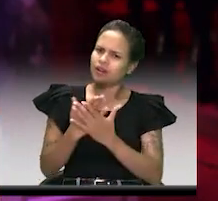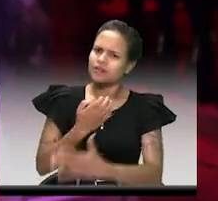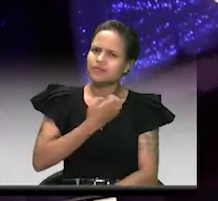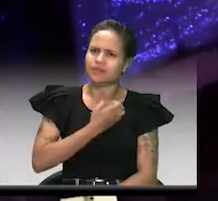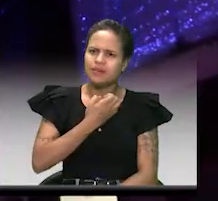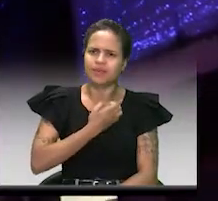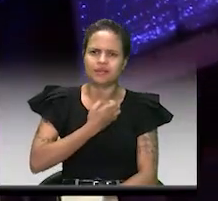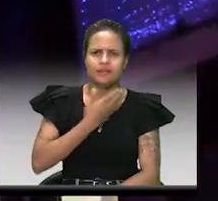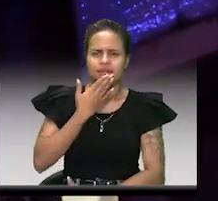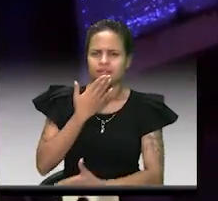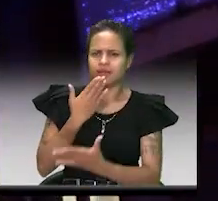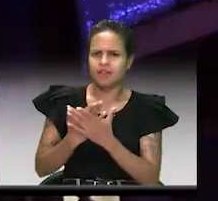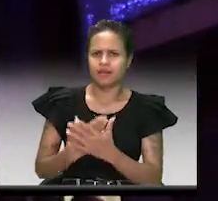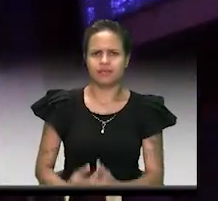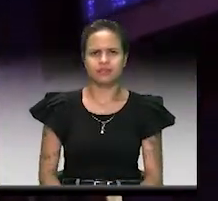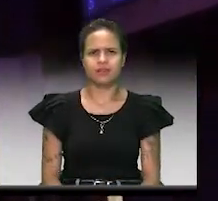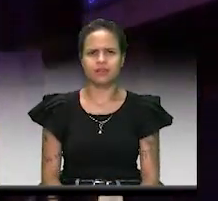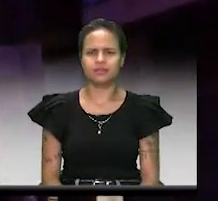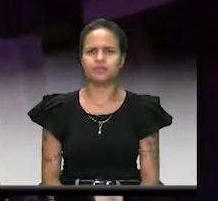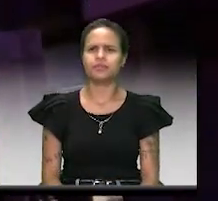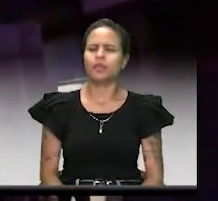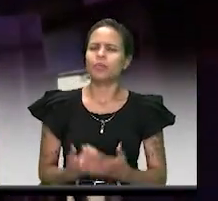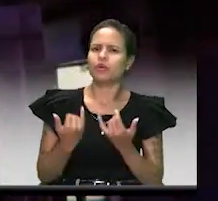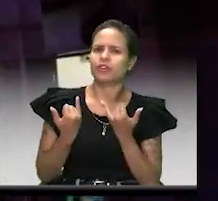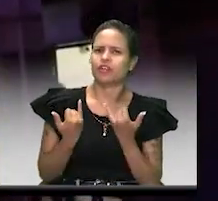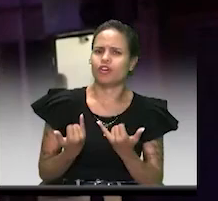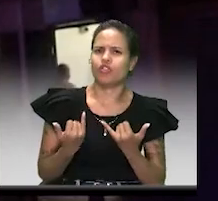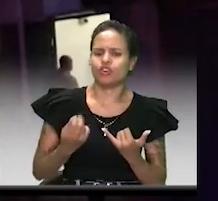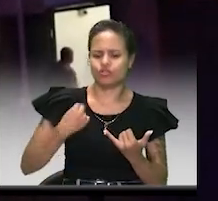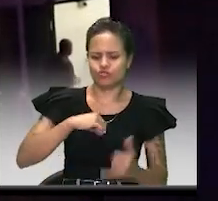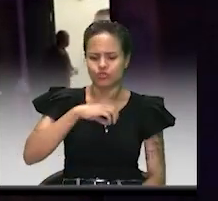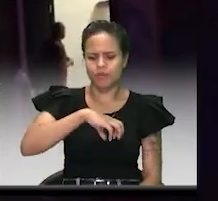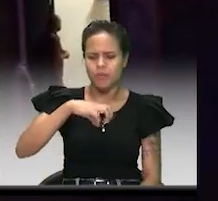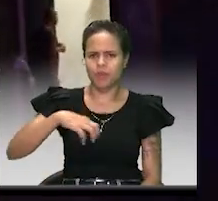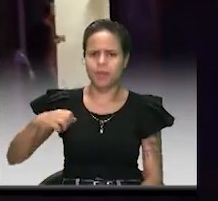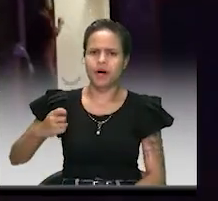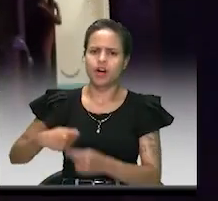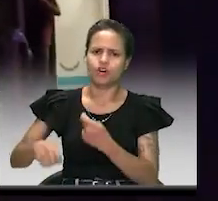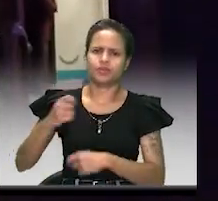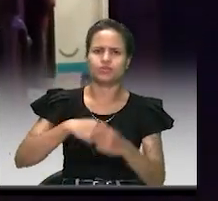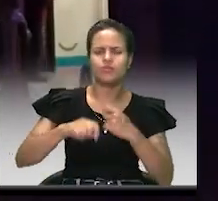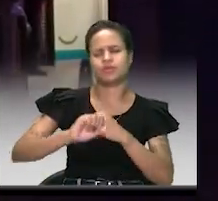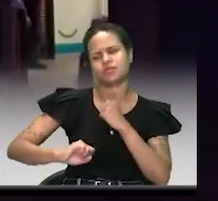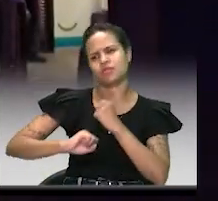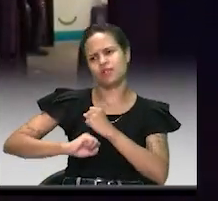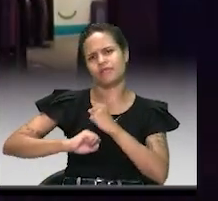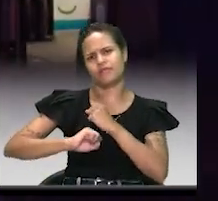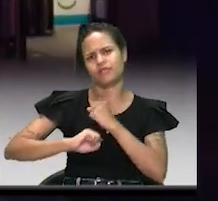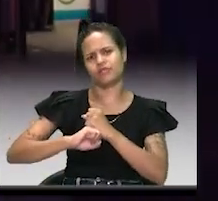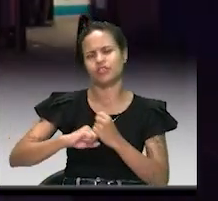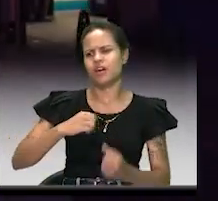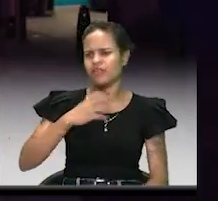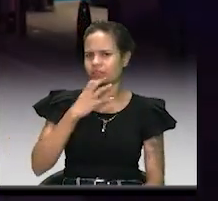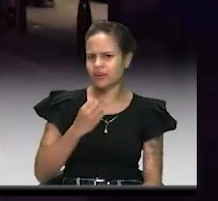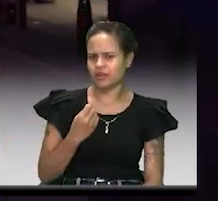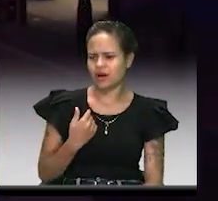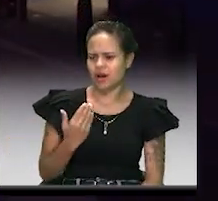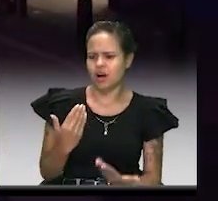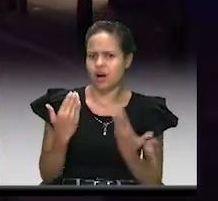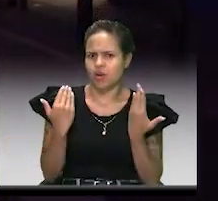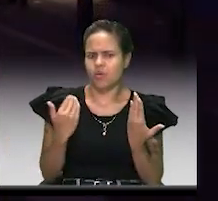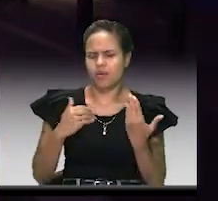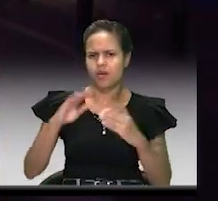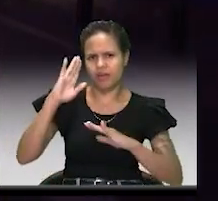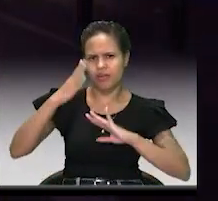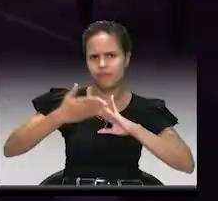por apoyar al sector comercio, el cual necesitamos reactivar en estas festividades.